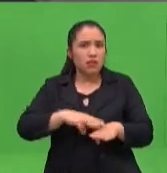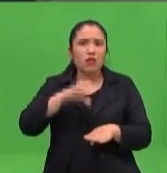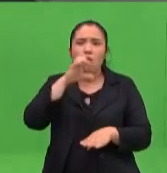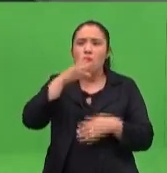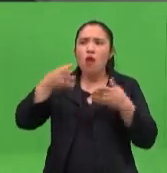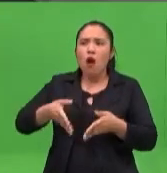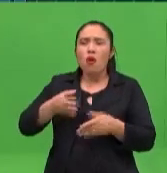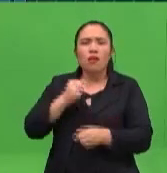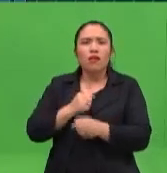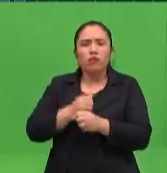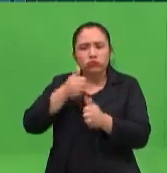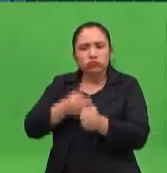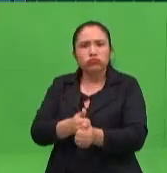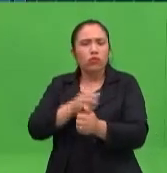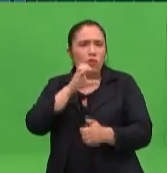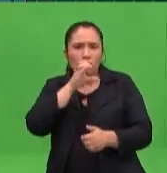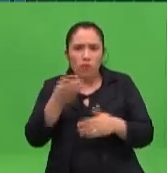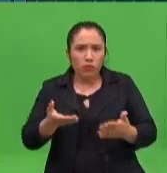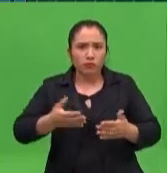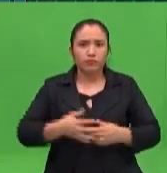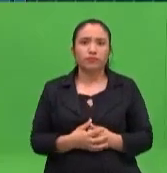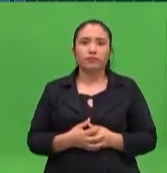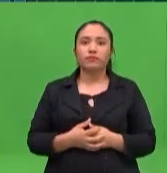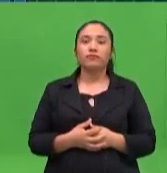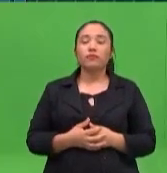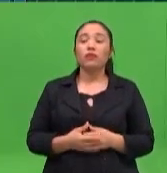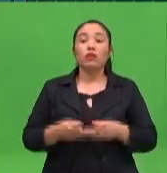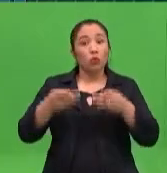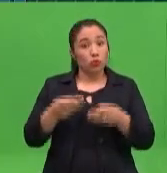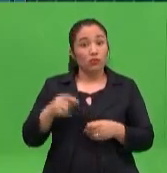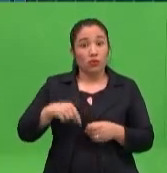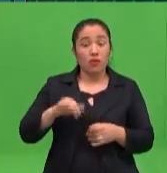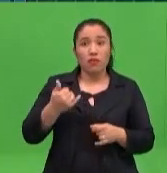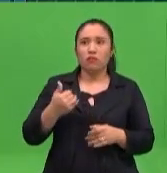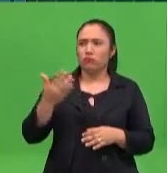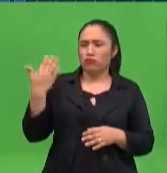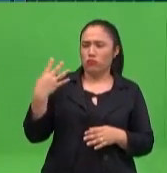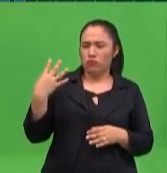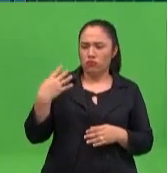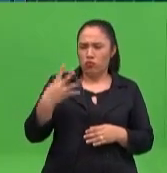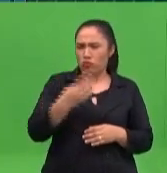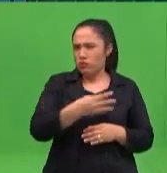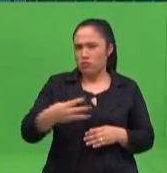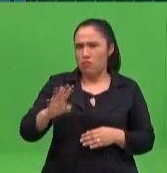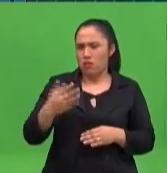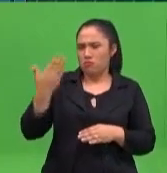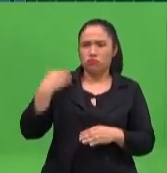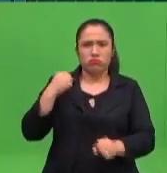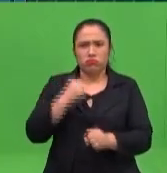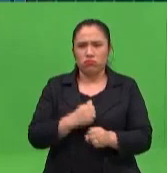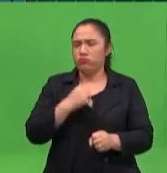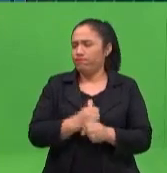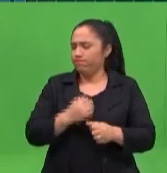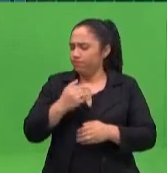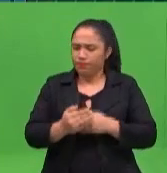nosotros estamos trabajando hace cuatro semanas, desde hace cuatro semanas atrás, ¿verdad? Acompañando en